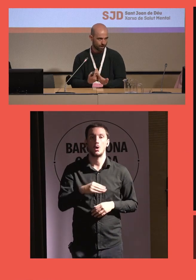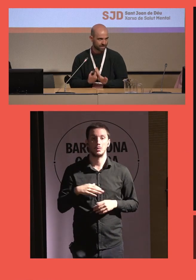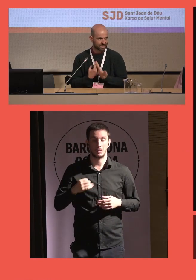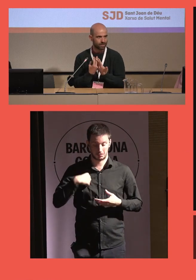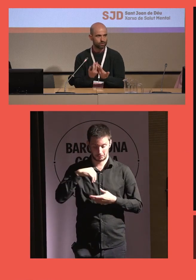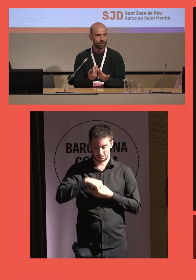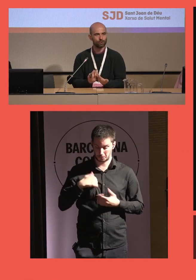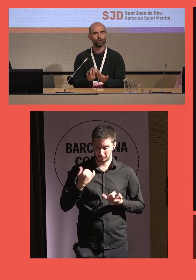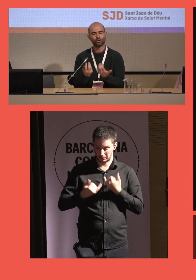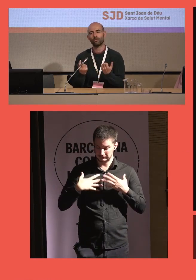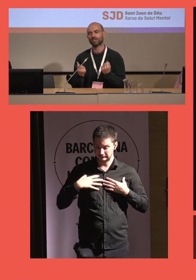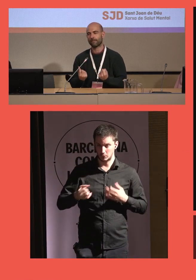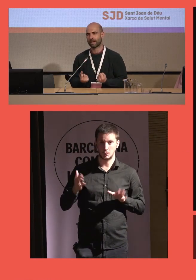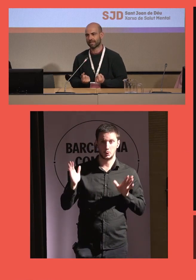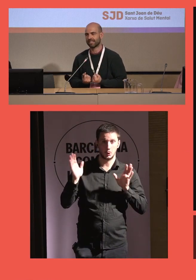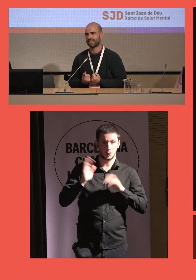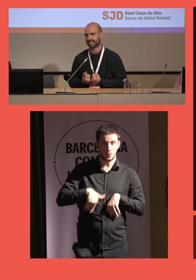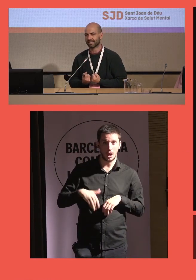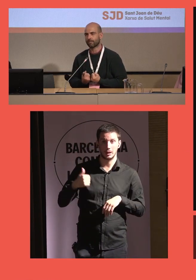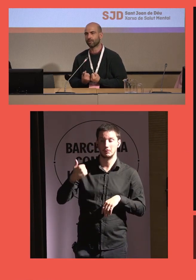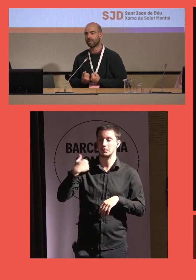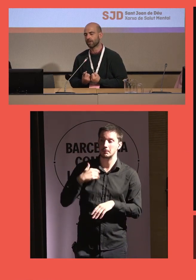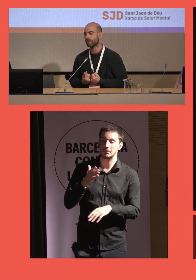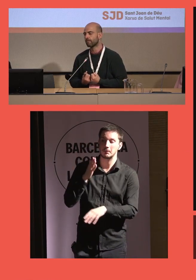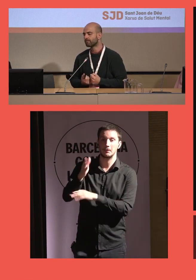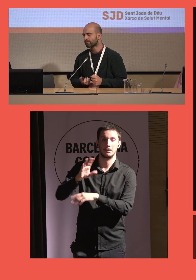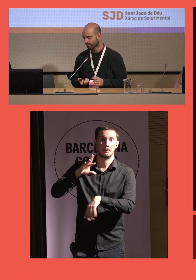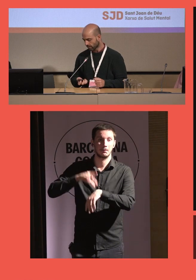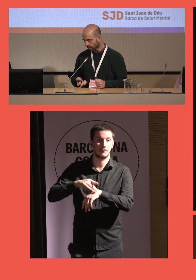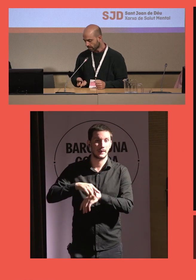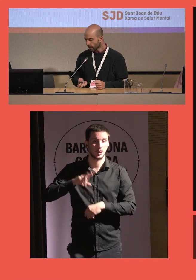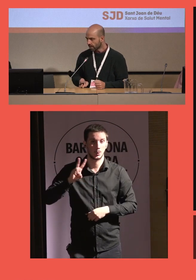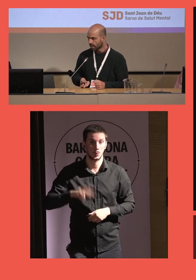manifiestan problemas de salud, no somos capaces de detectar esta población.